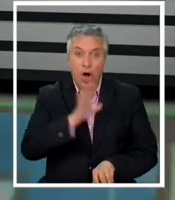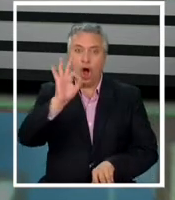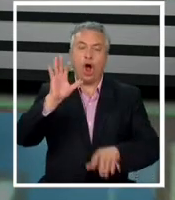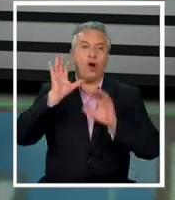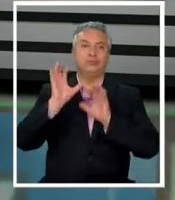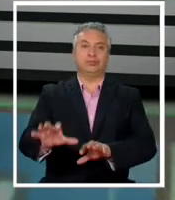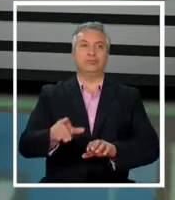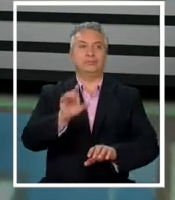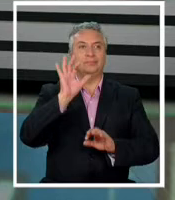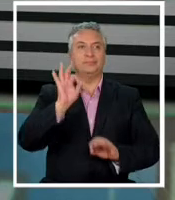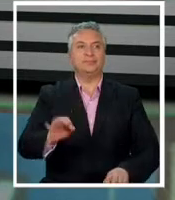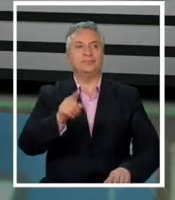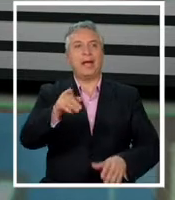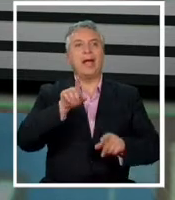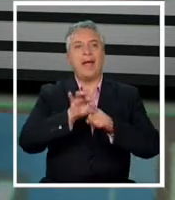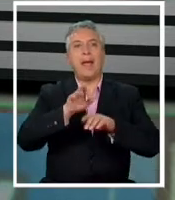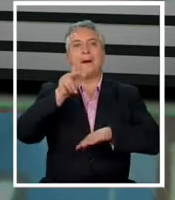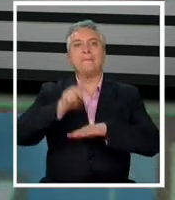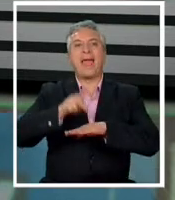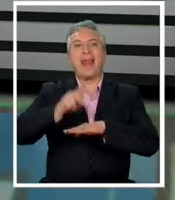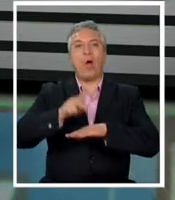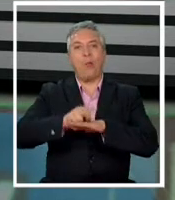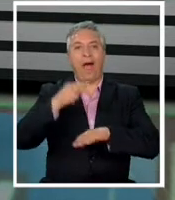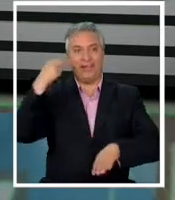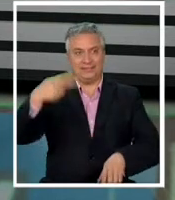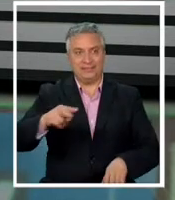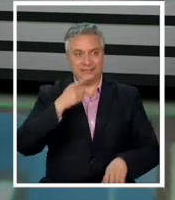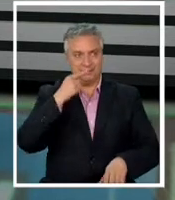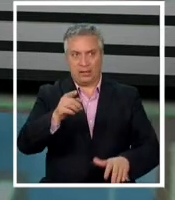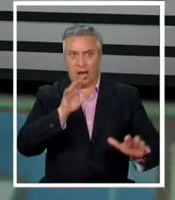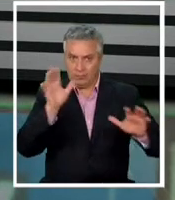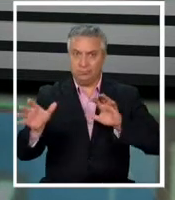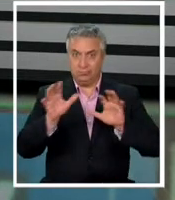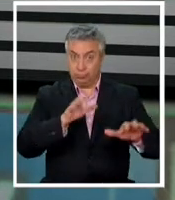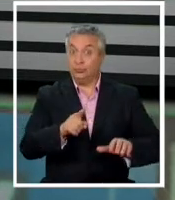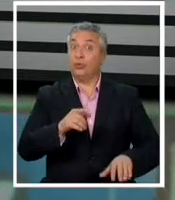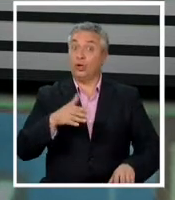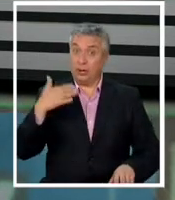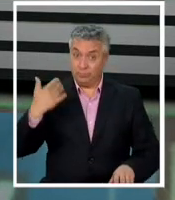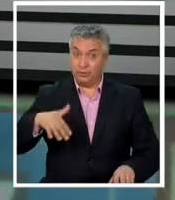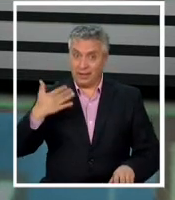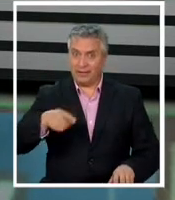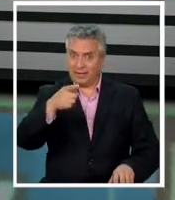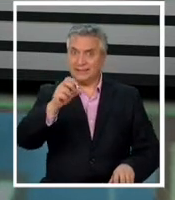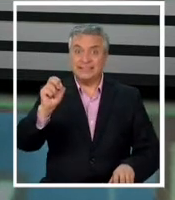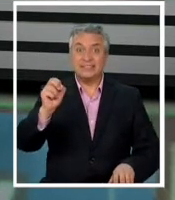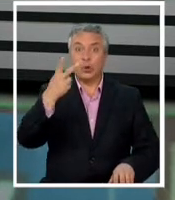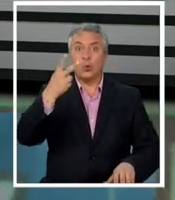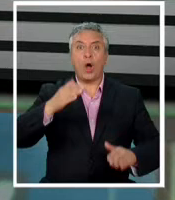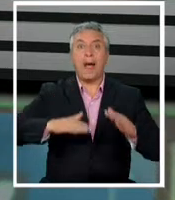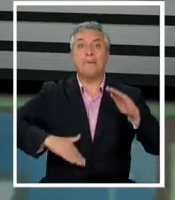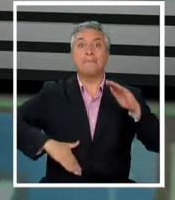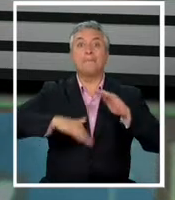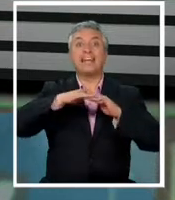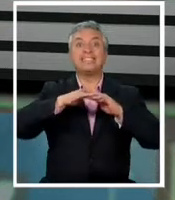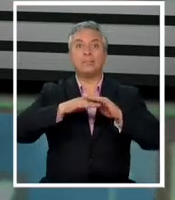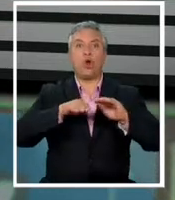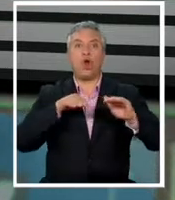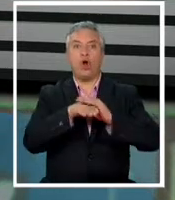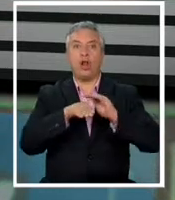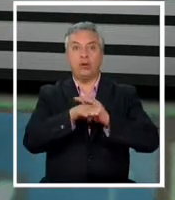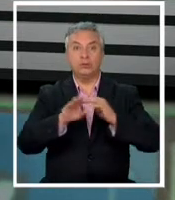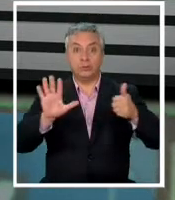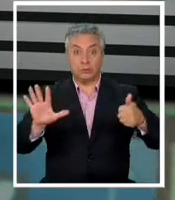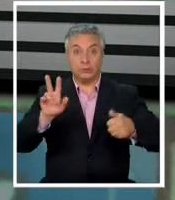José Luis Chilaverde el paraguayo arquerazo además con un registro importante el segundo máximo goleador como portero